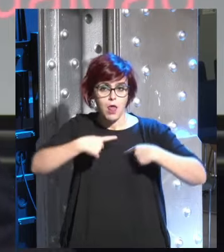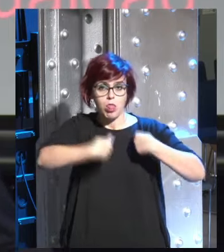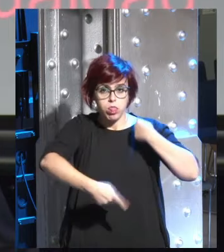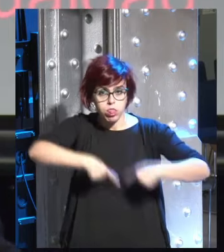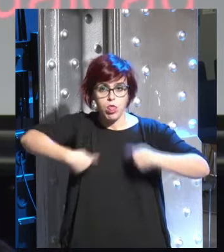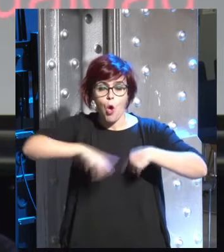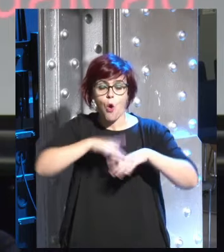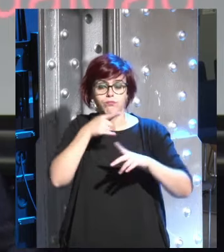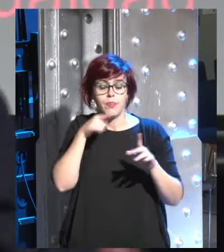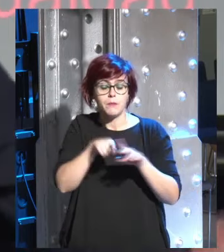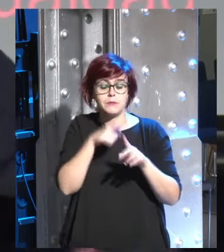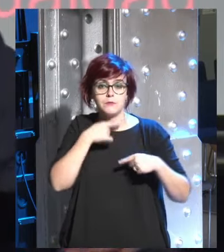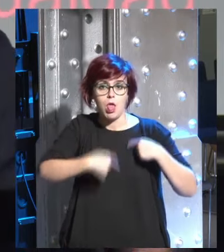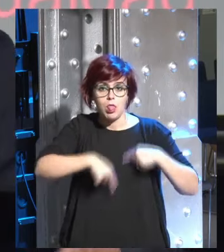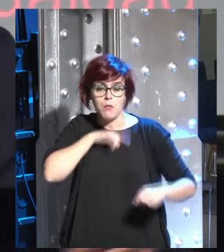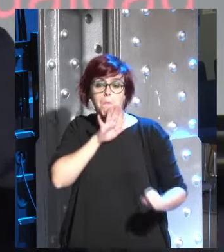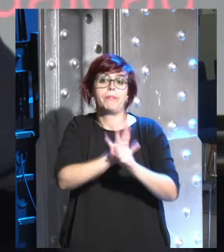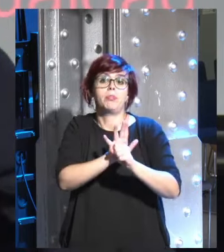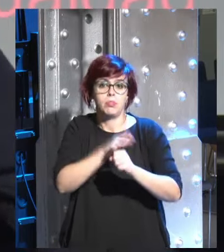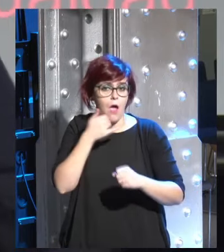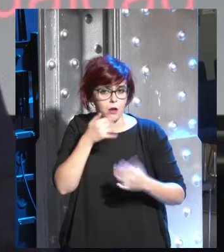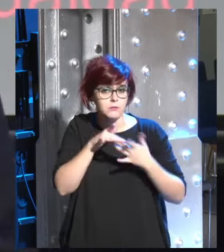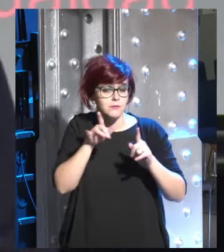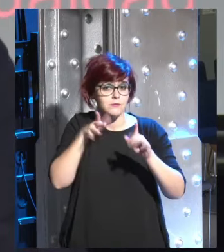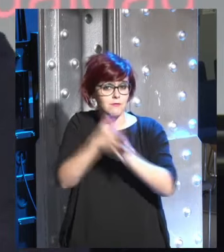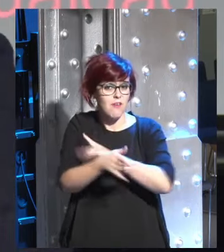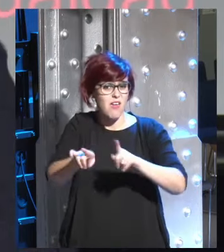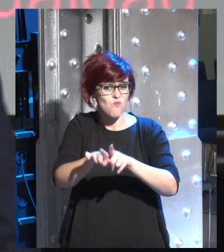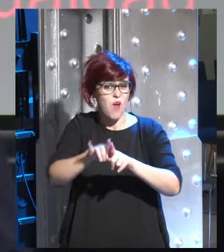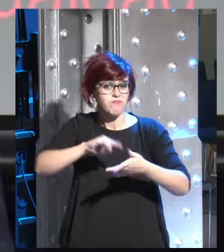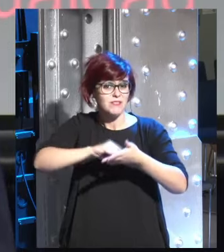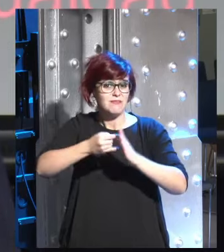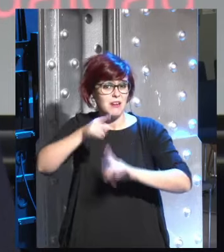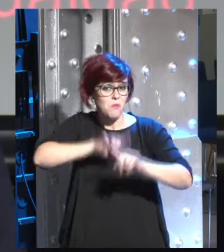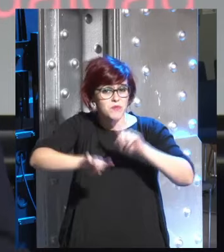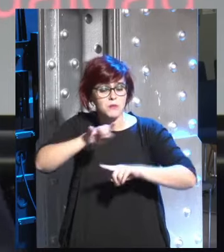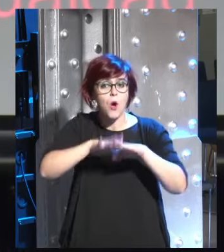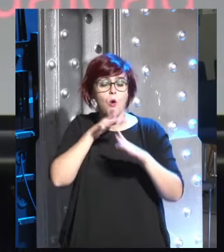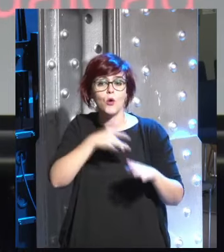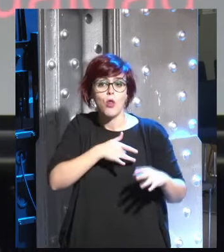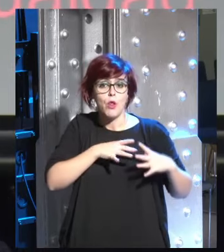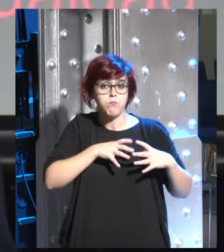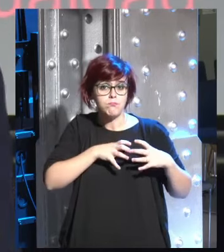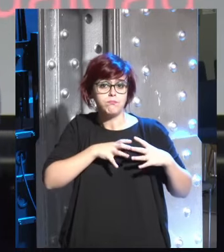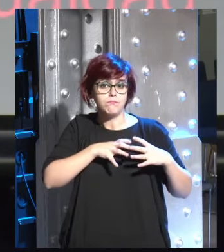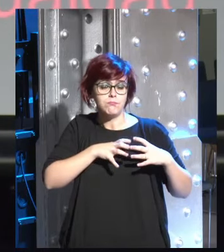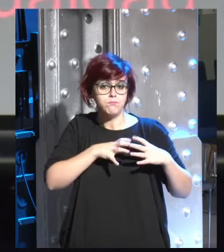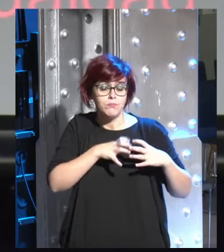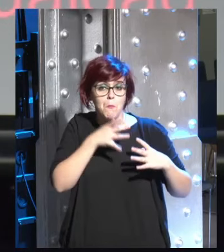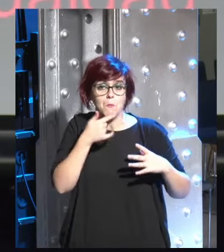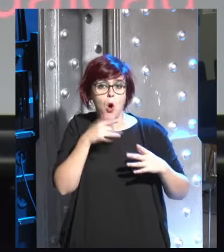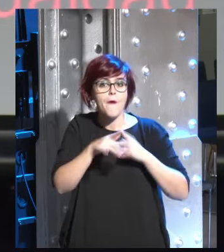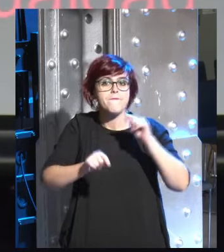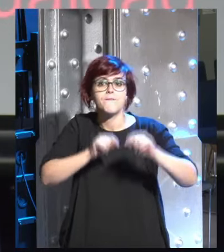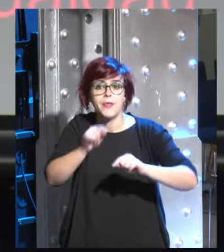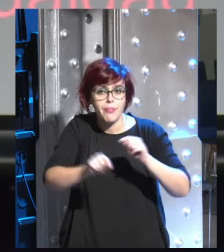arterias se bloquean siempre son problemas técnicos el corazón deja de bombear la sangre porque hay algún tipo